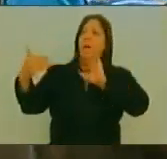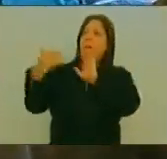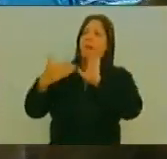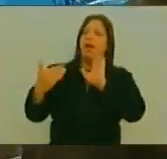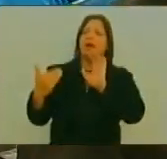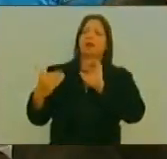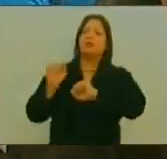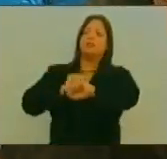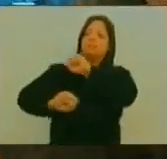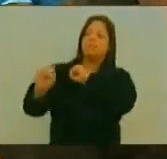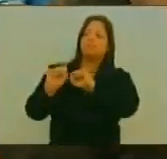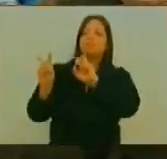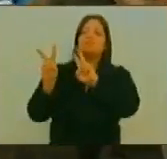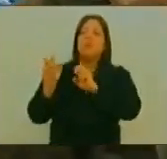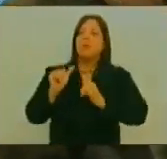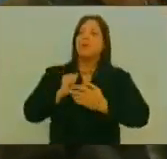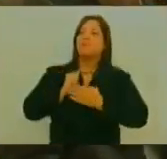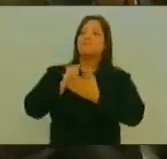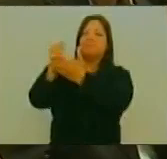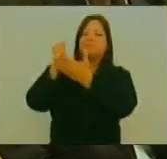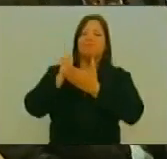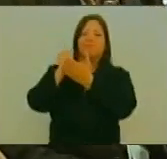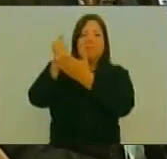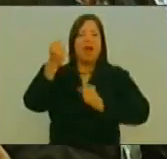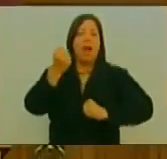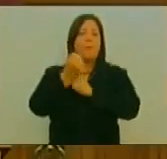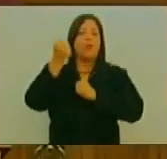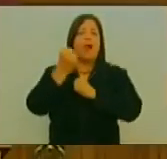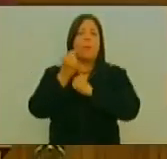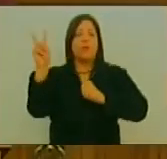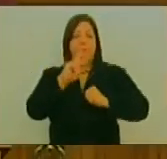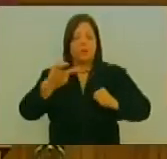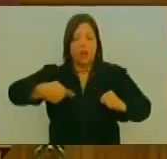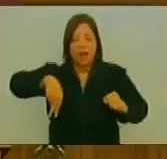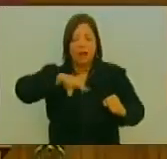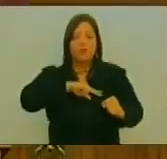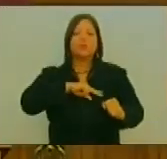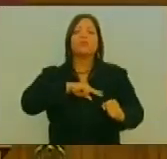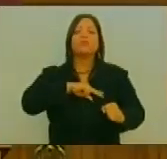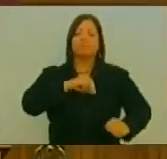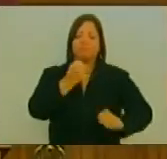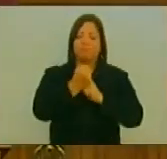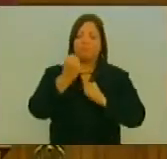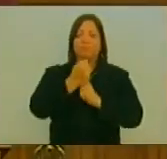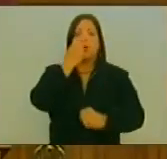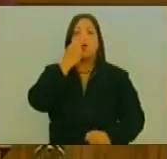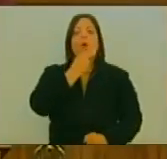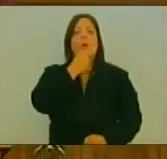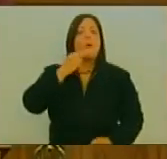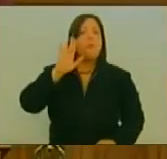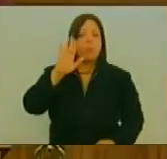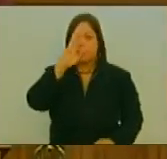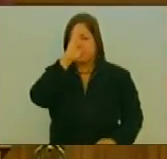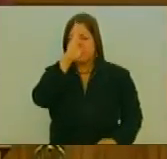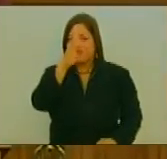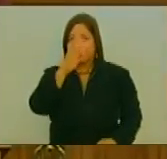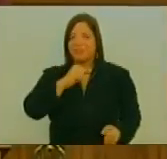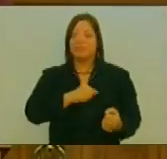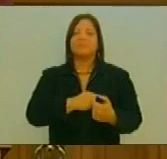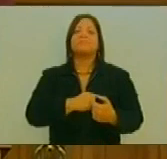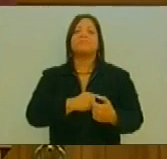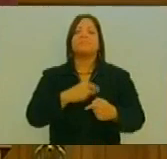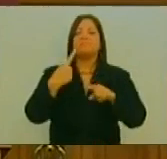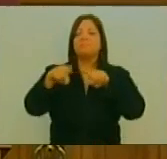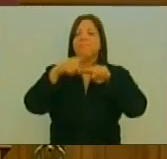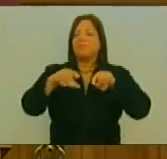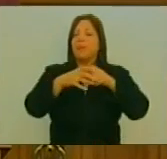Nuevas Manifestaciones De Apoyo De Solidaridad De Compromiso Directo De